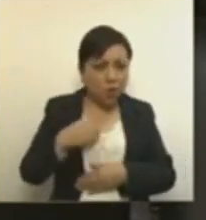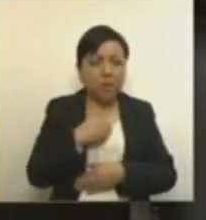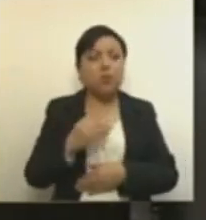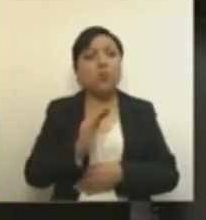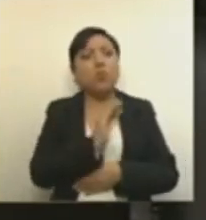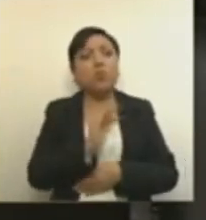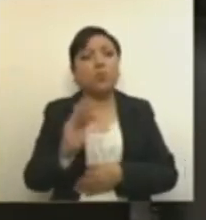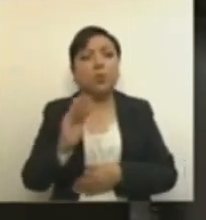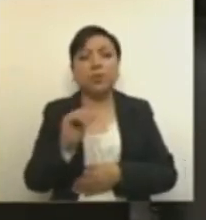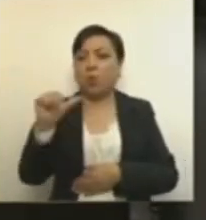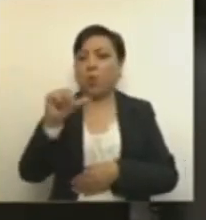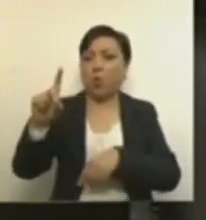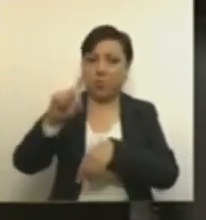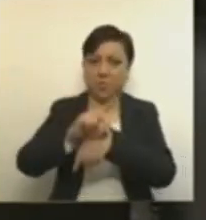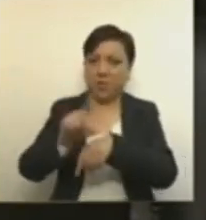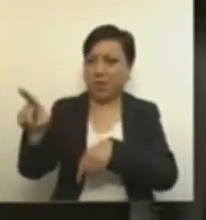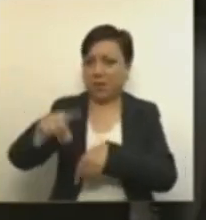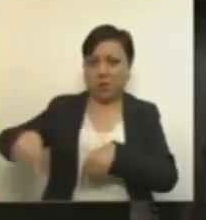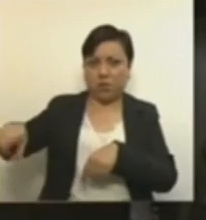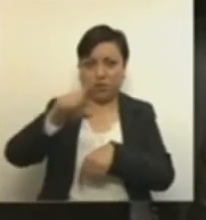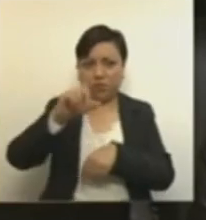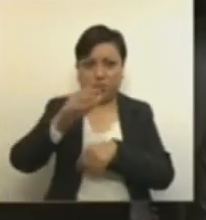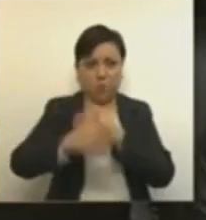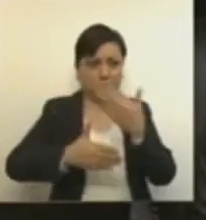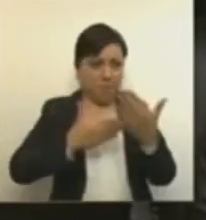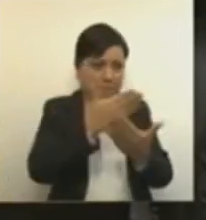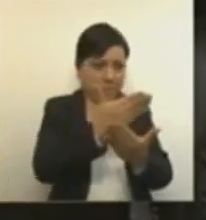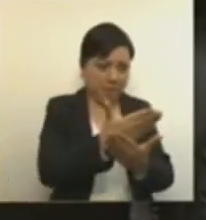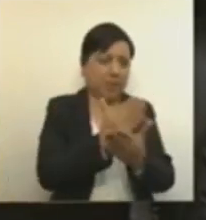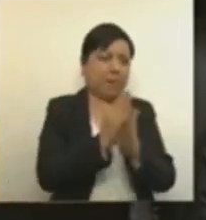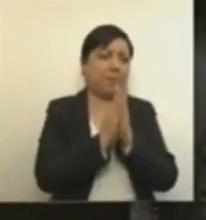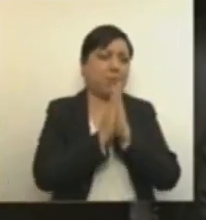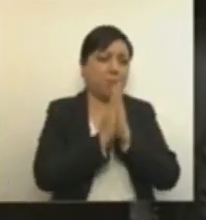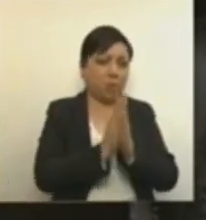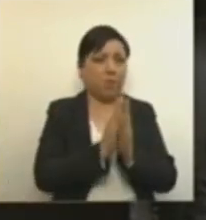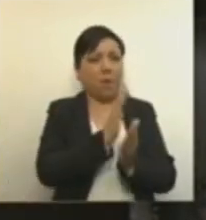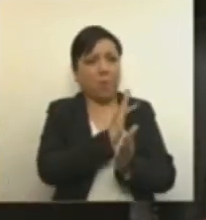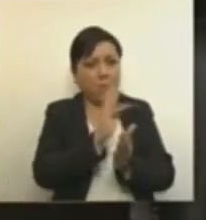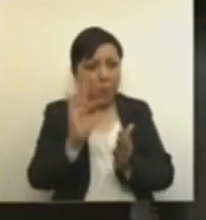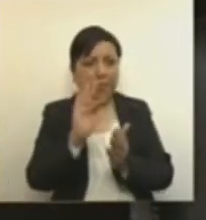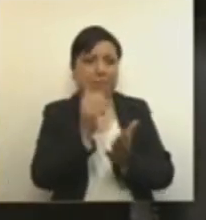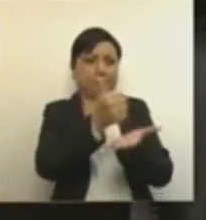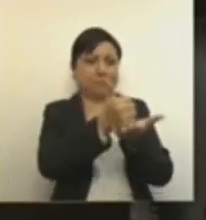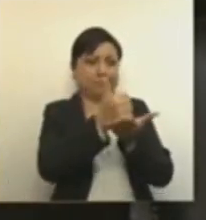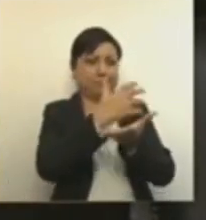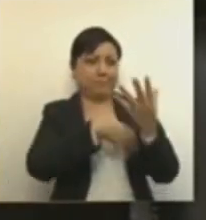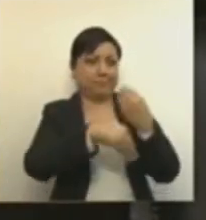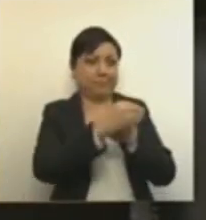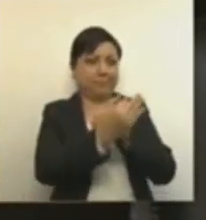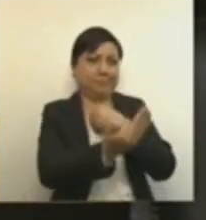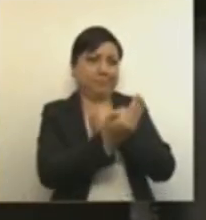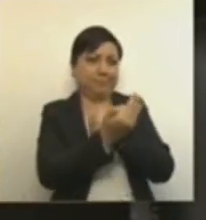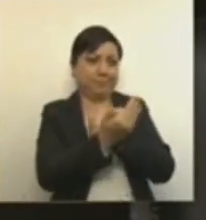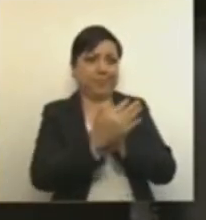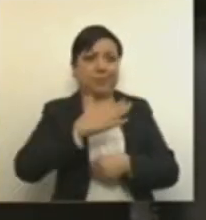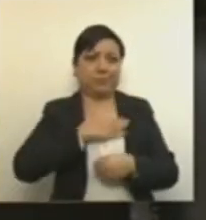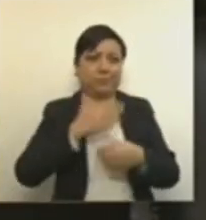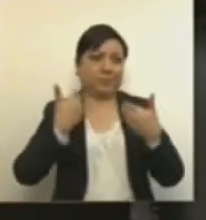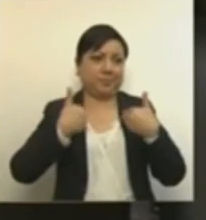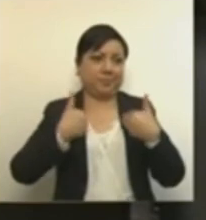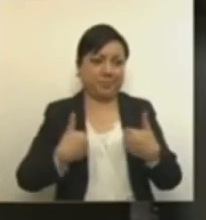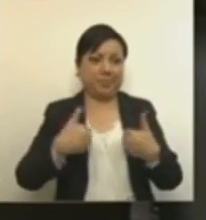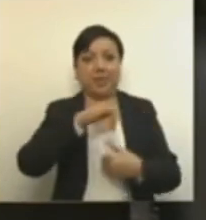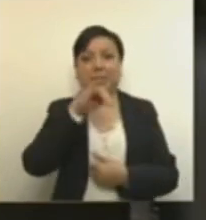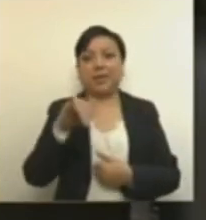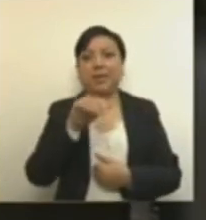hoy los llamamos con la esperanza que guardan los desesperados. Javier Sicilia, Movimiento por la